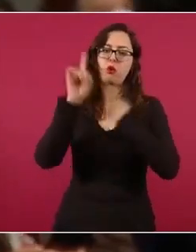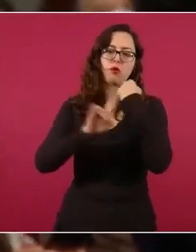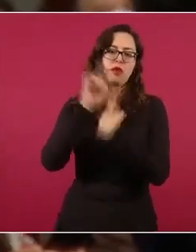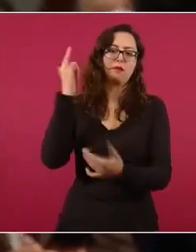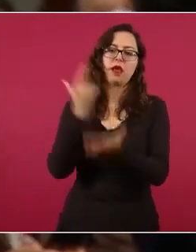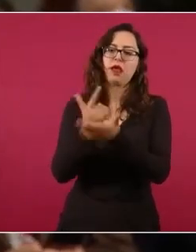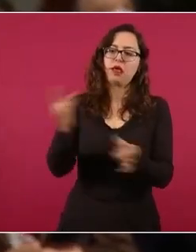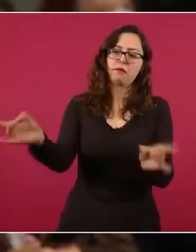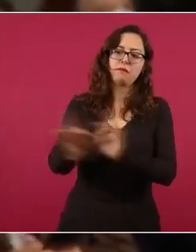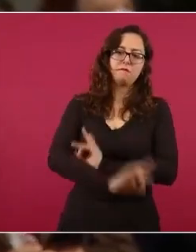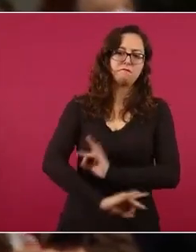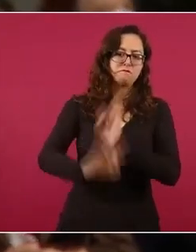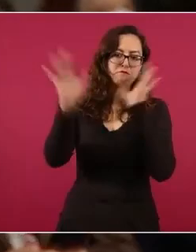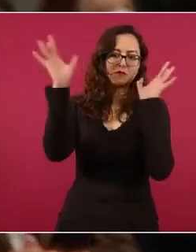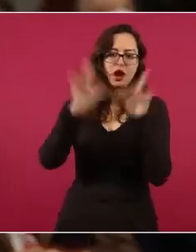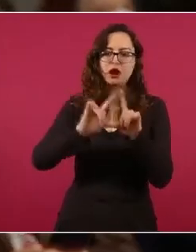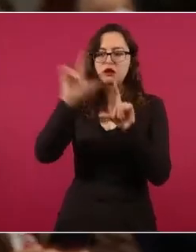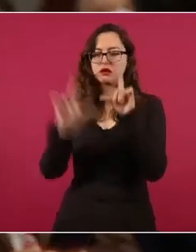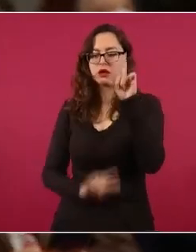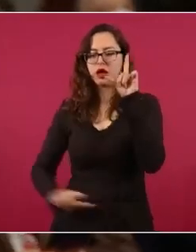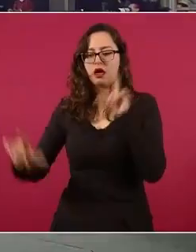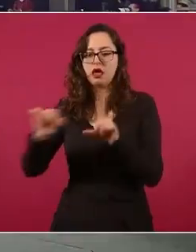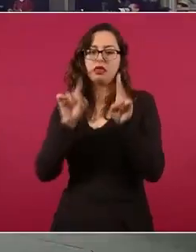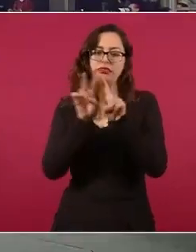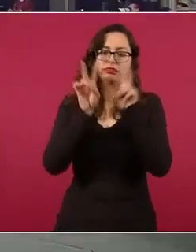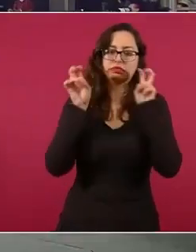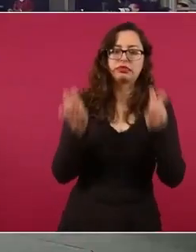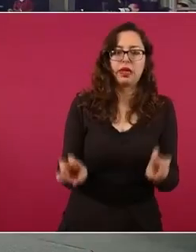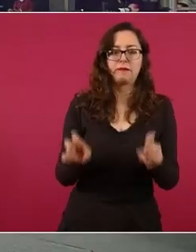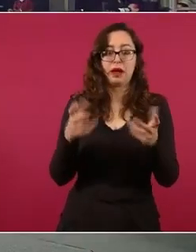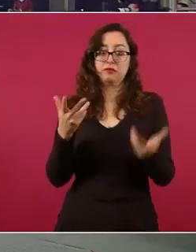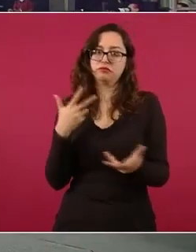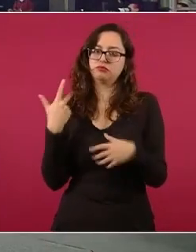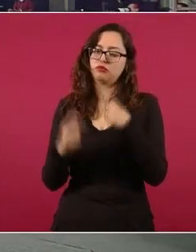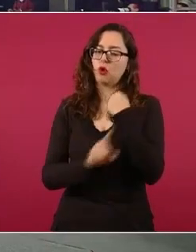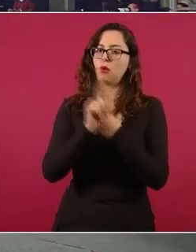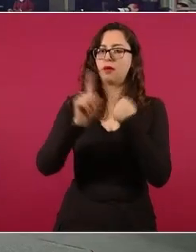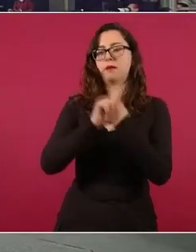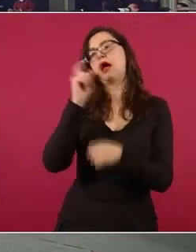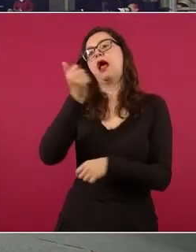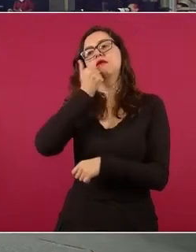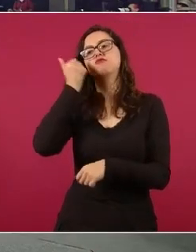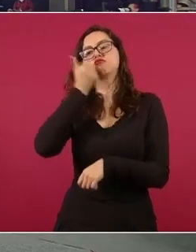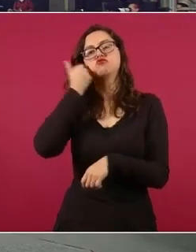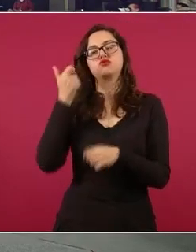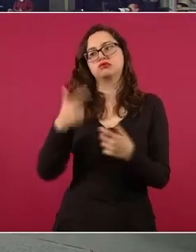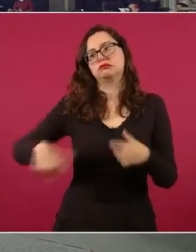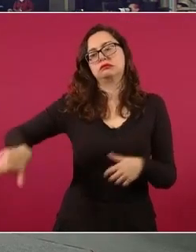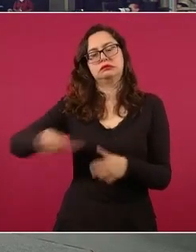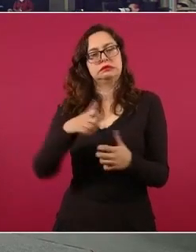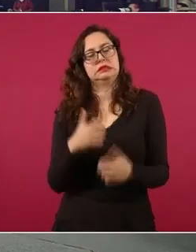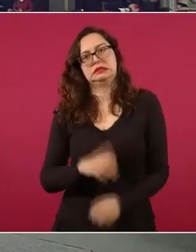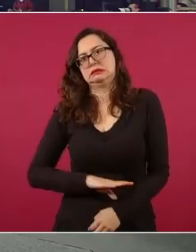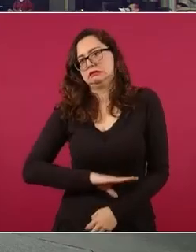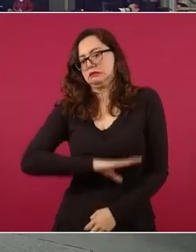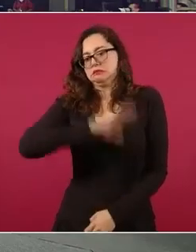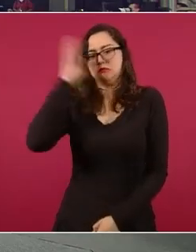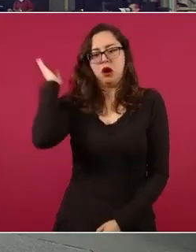delicada a nivel nacional con un tema ya de conflicto estudiantil de otras proporciones. Sí,